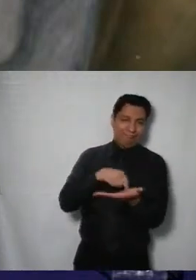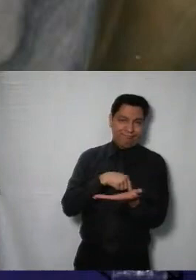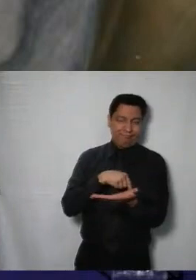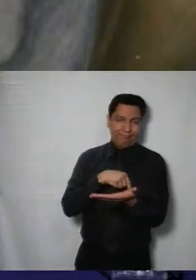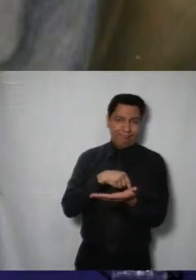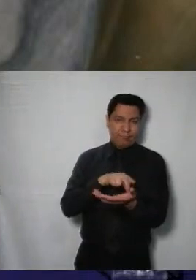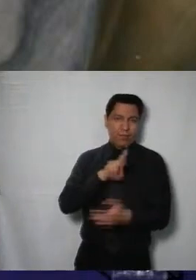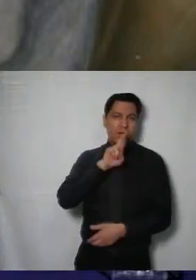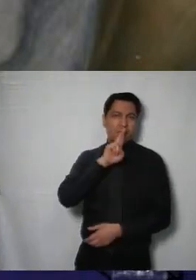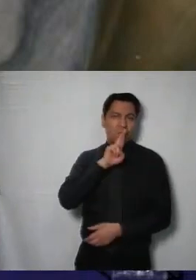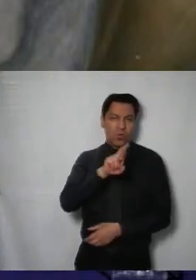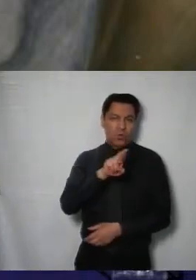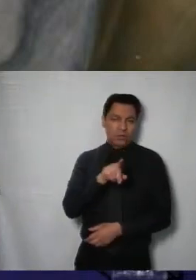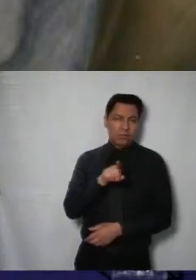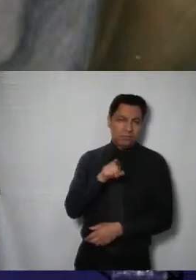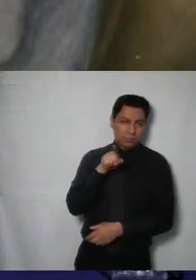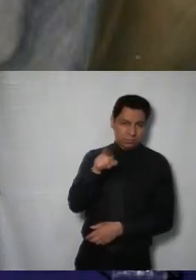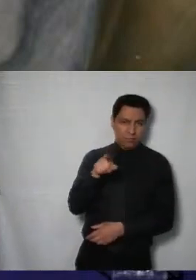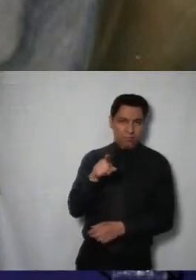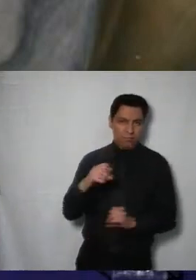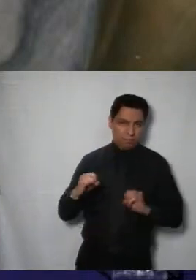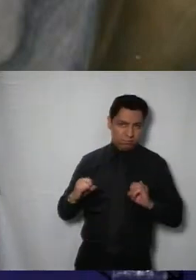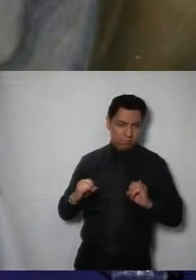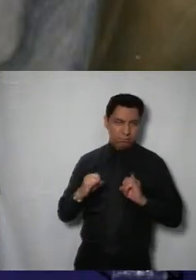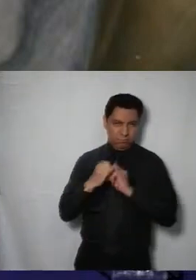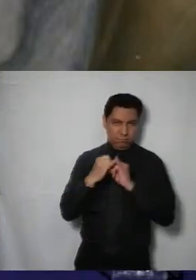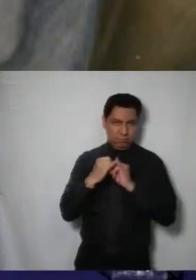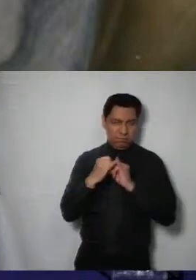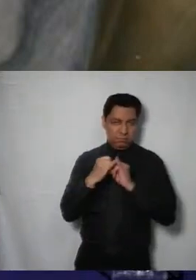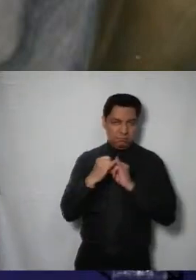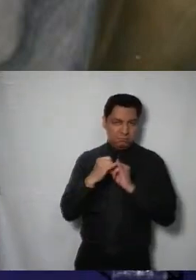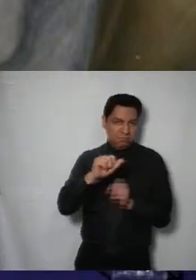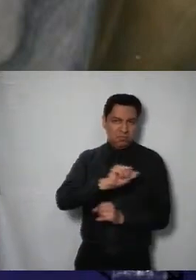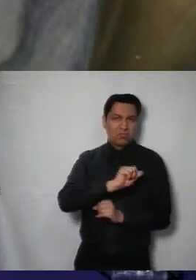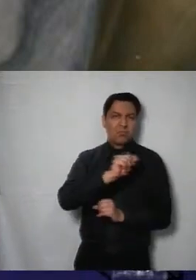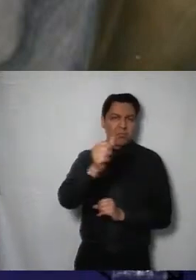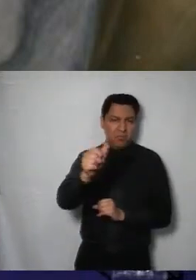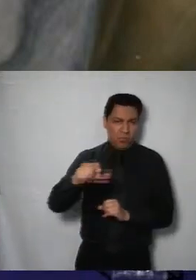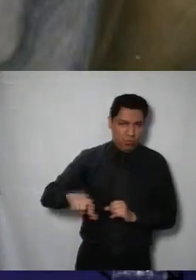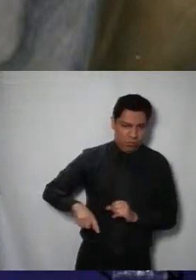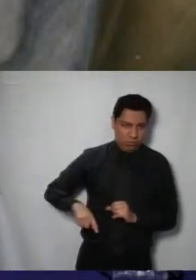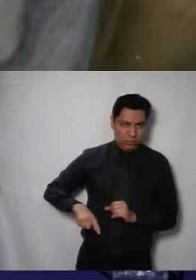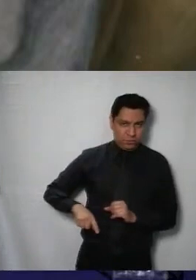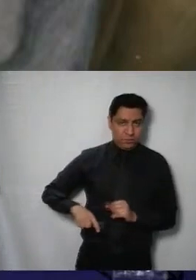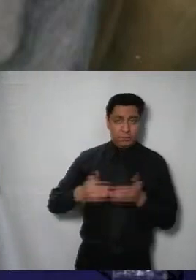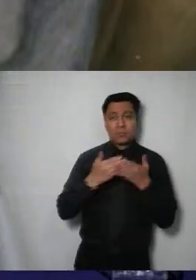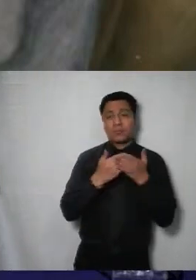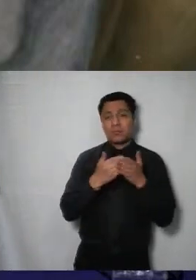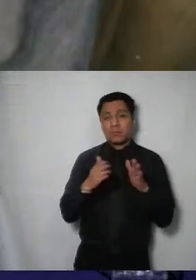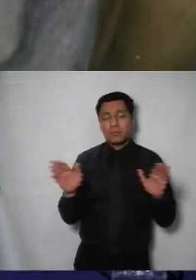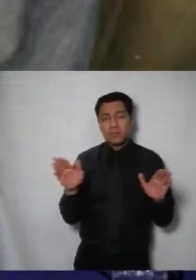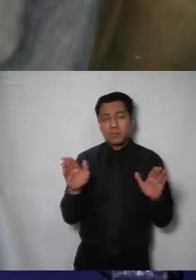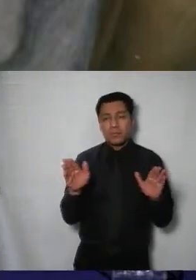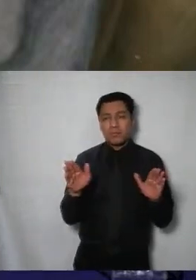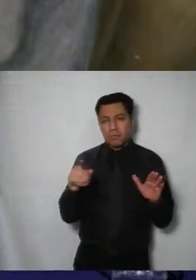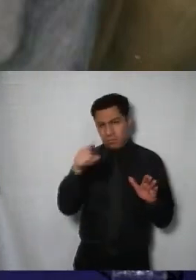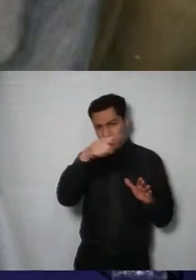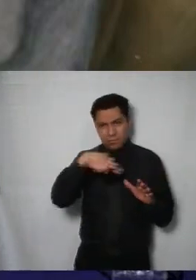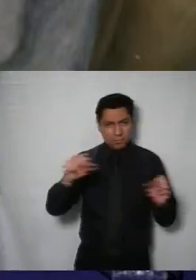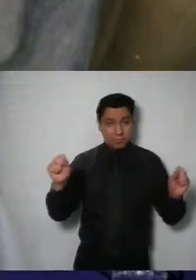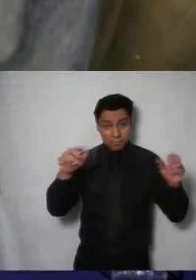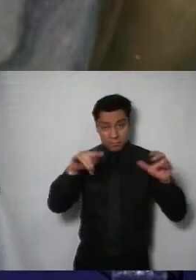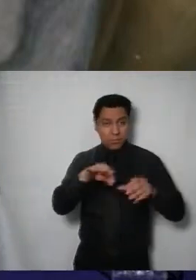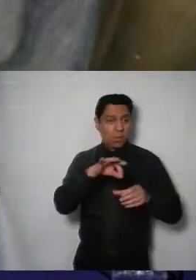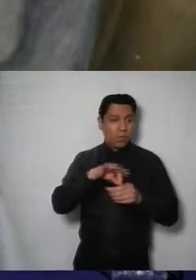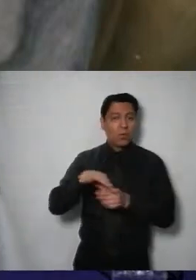respuesta del sujeto obligado. Como es público para quienes nos han acompañado en otras sesiones de este pleno